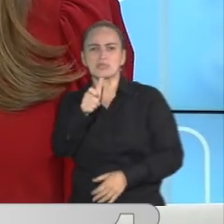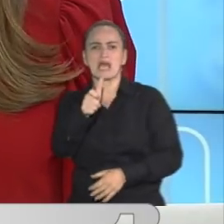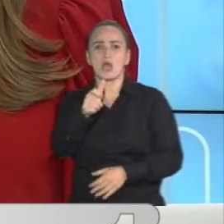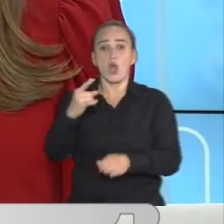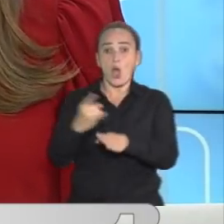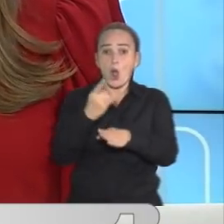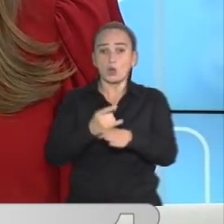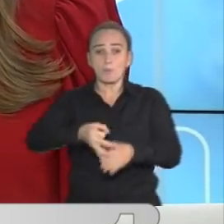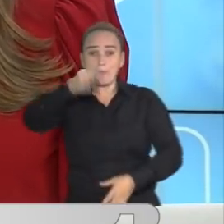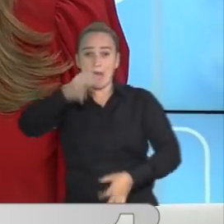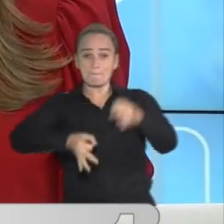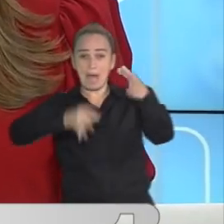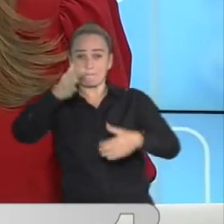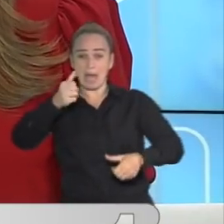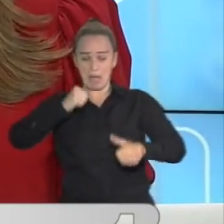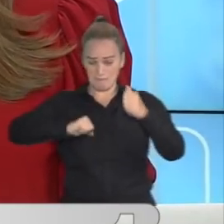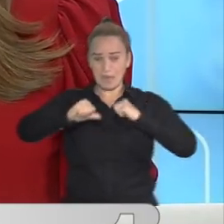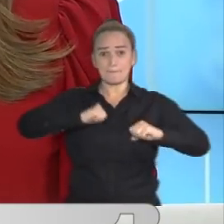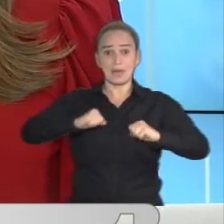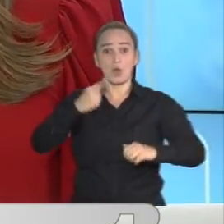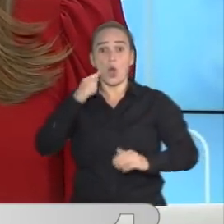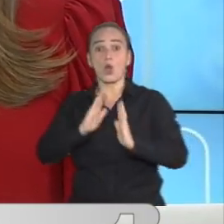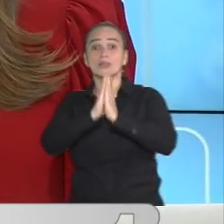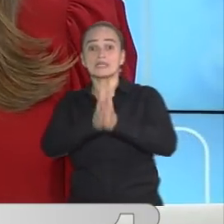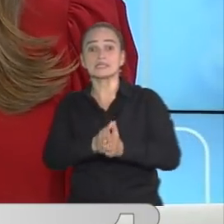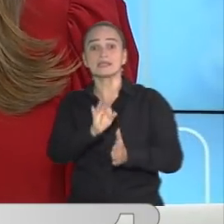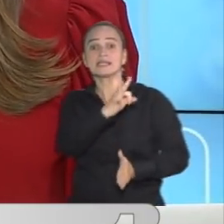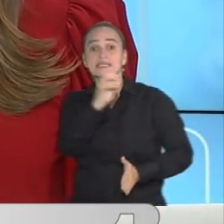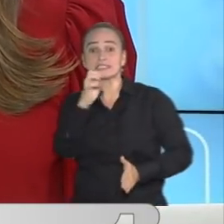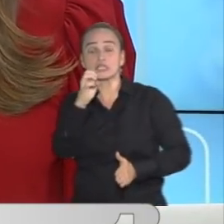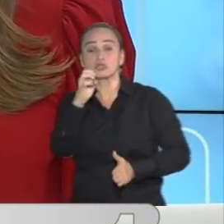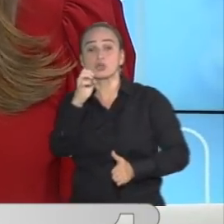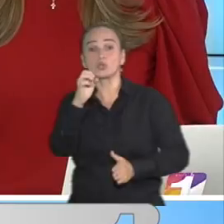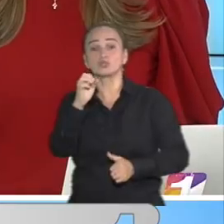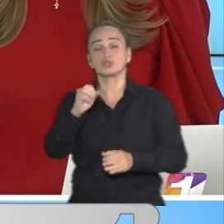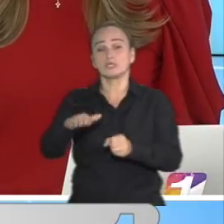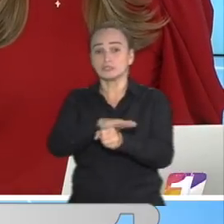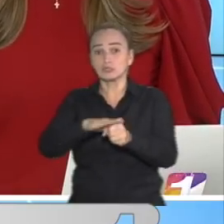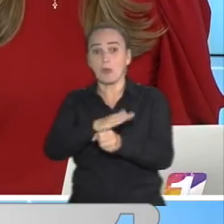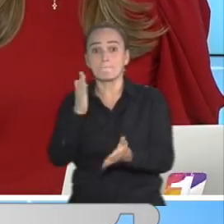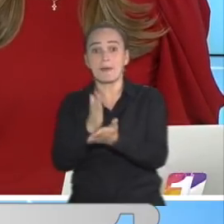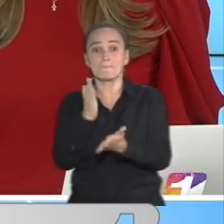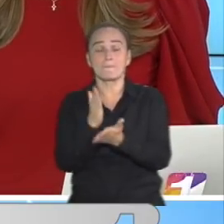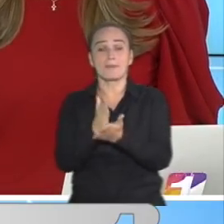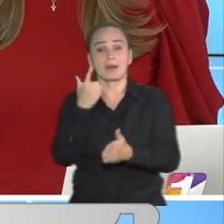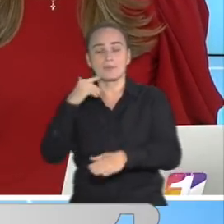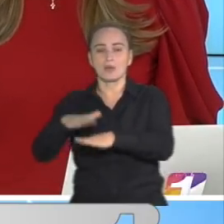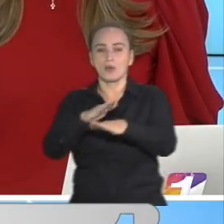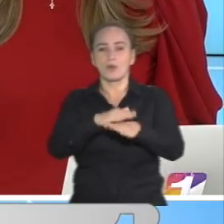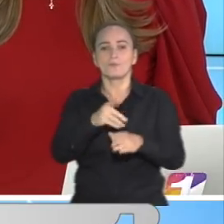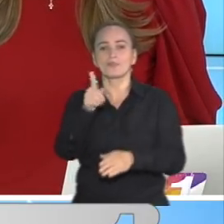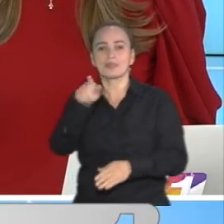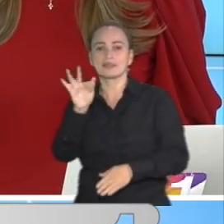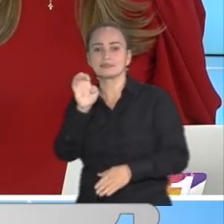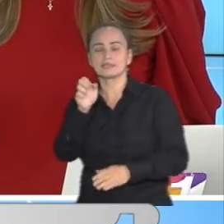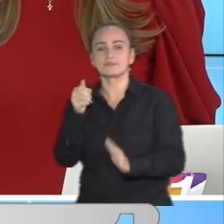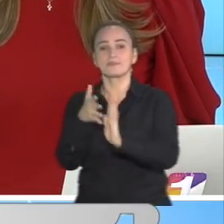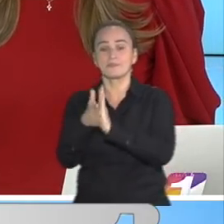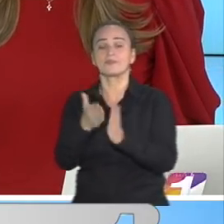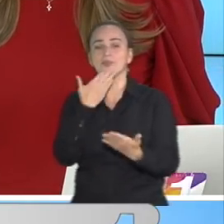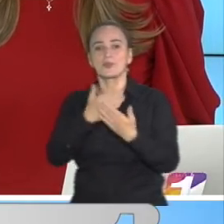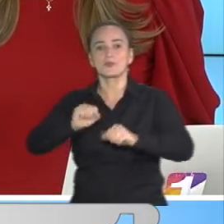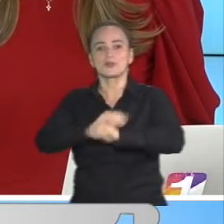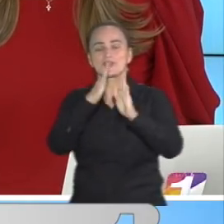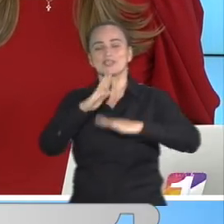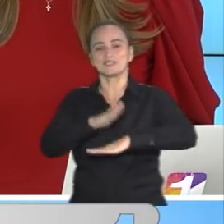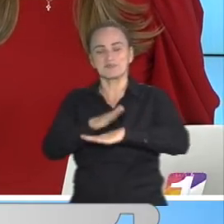pólvora. En diciembre ya van más de 300 casos, un 30% más que en el 2020. Estiluengas tiene el reporte. televidentes. Cordial salud